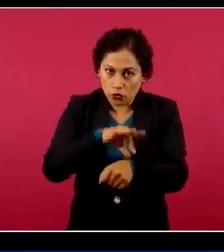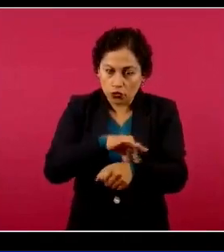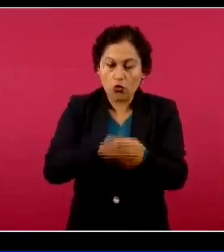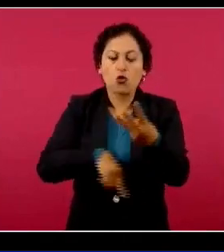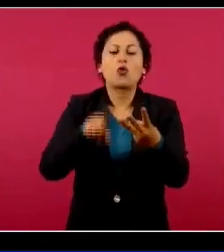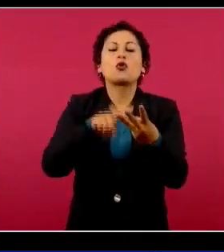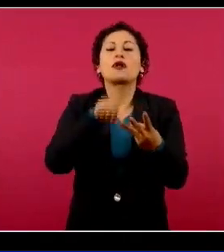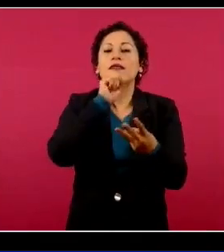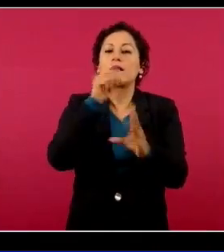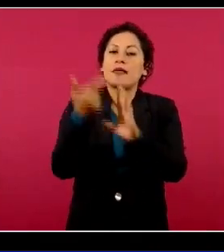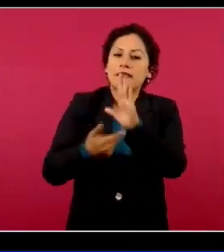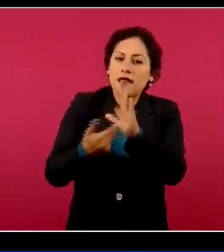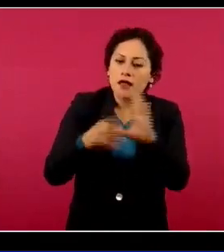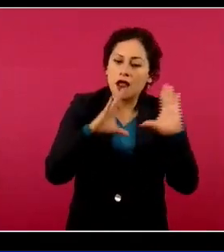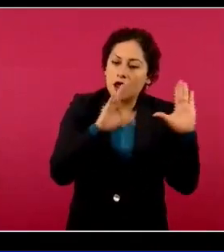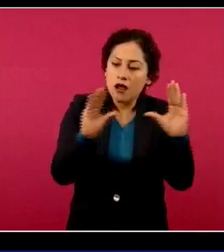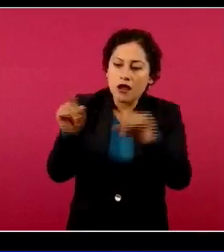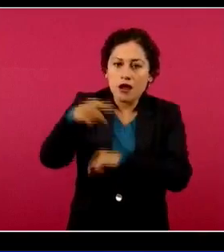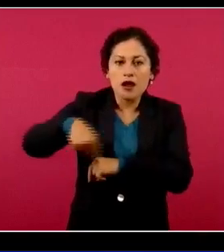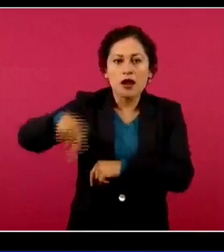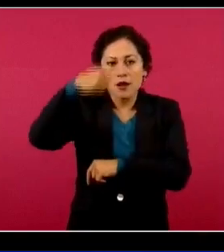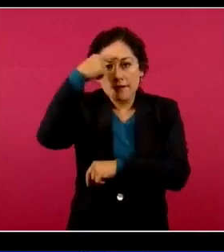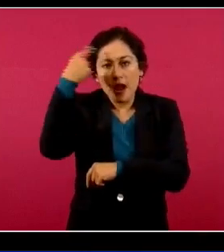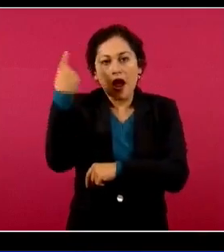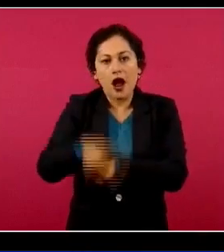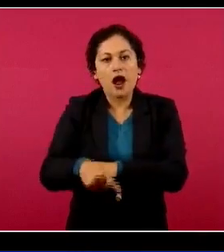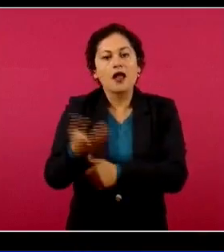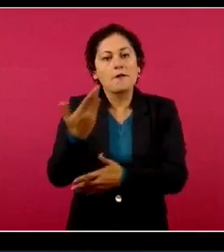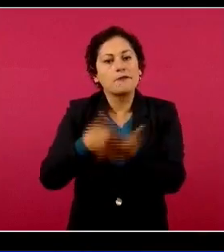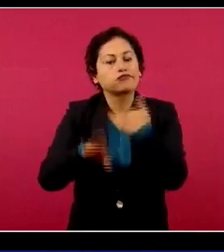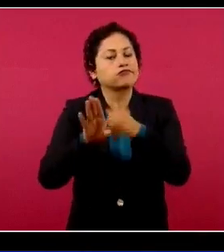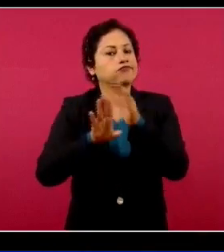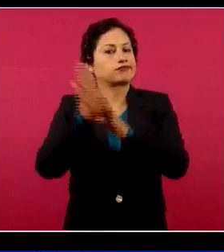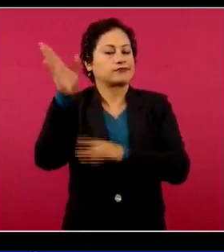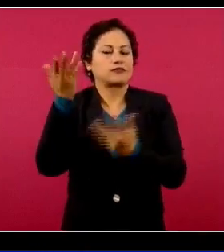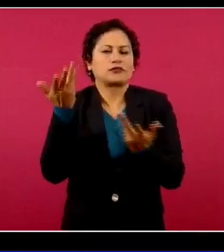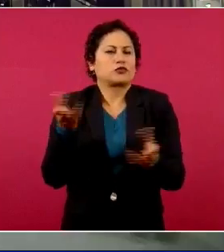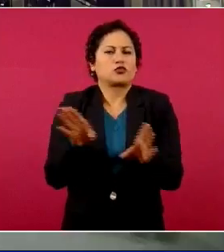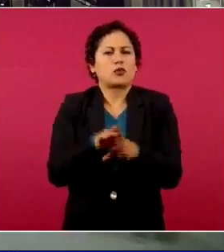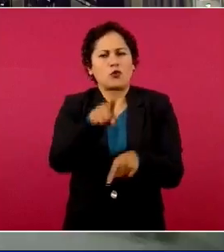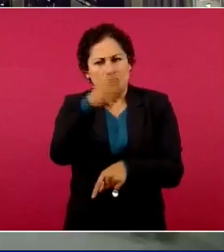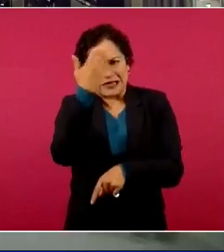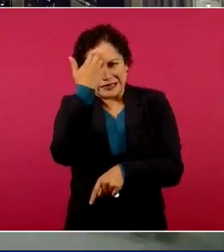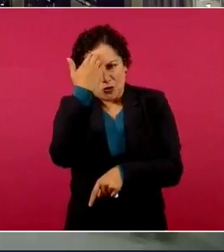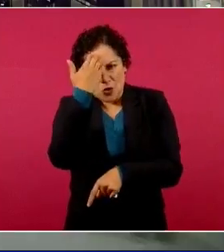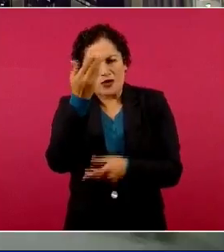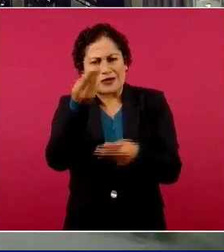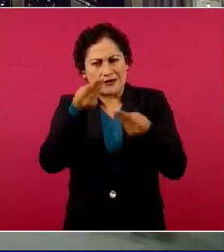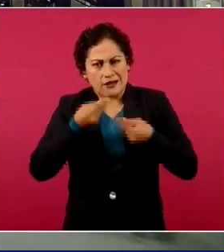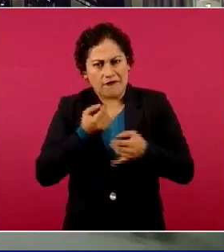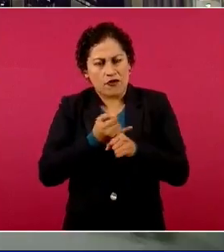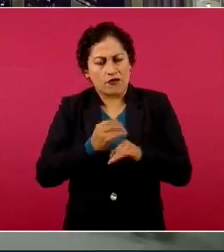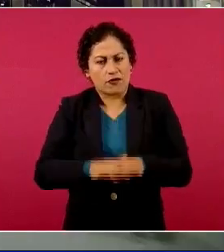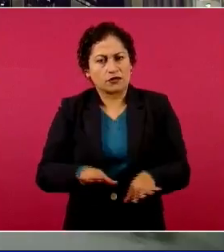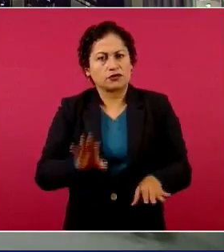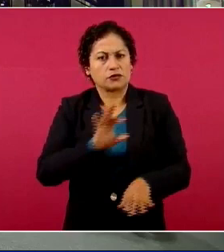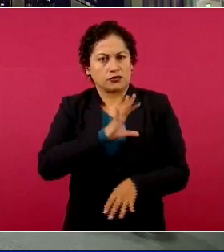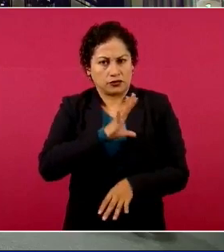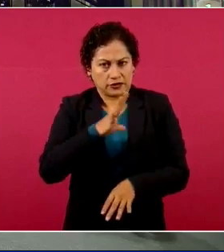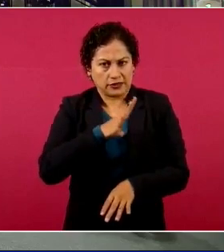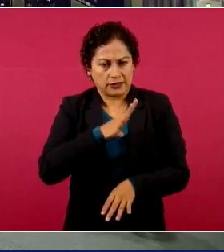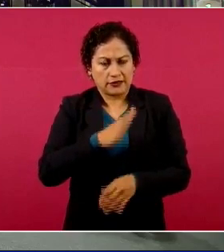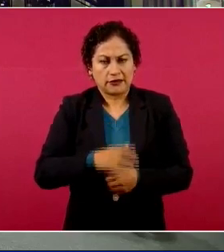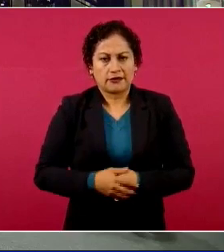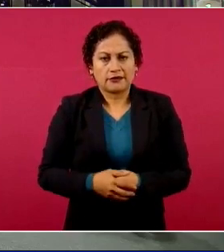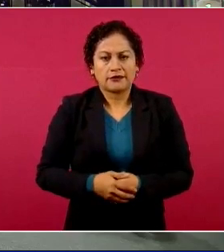tengan recursos para salir adelante. ¿Podrían platicarnos al respecto de esto? Gracias. Sí, en todo